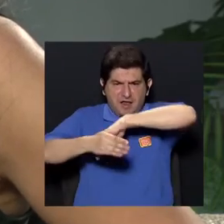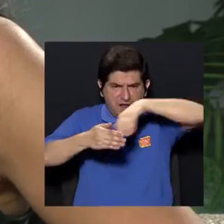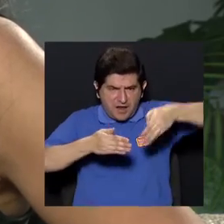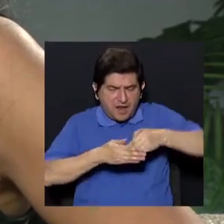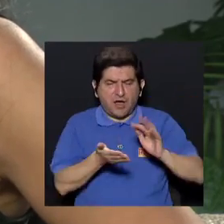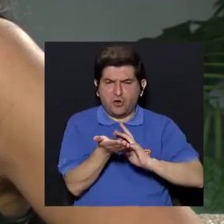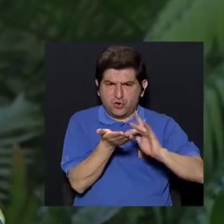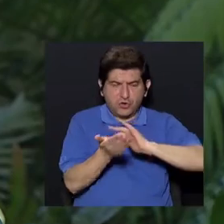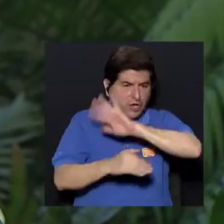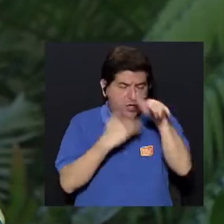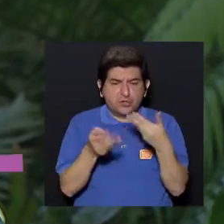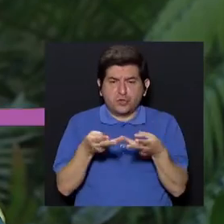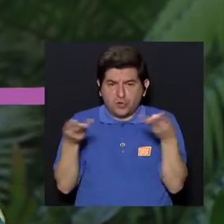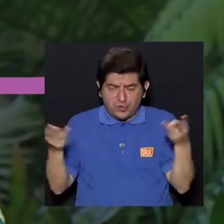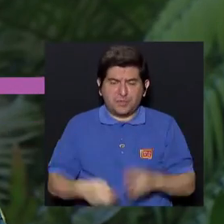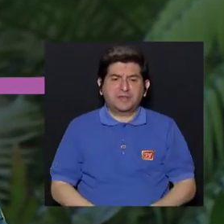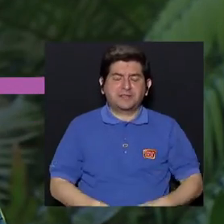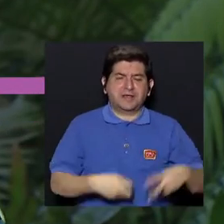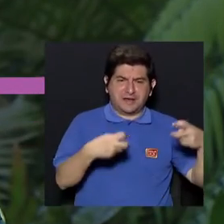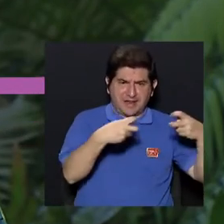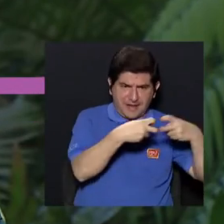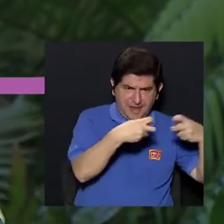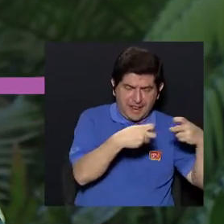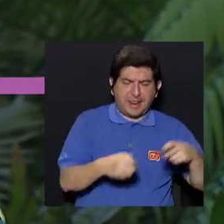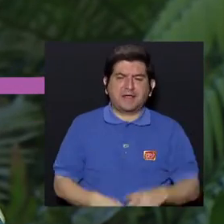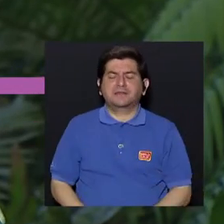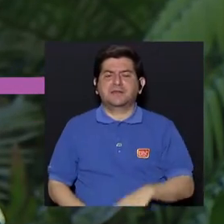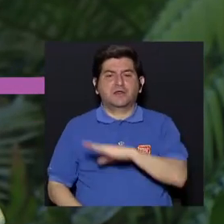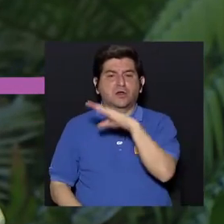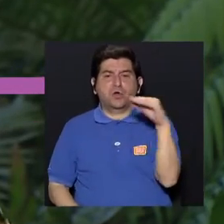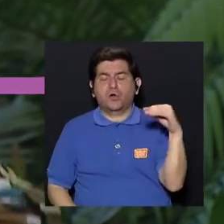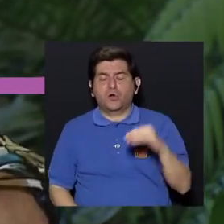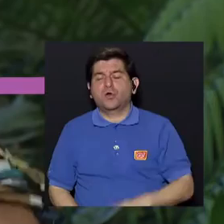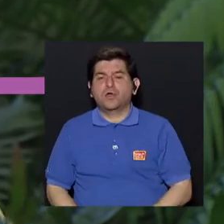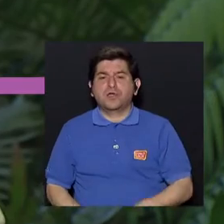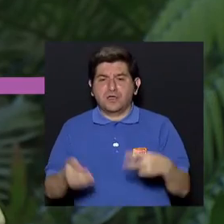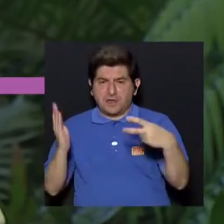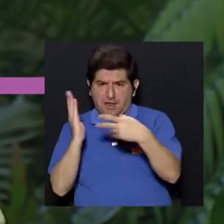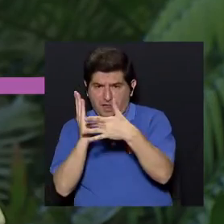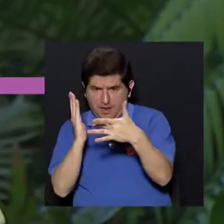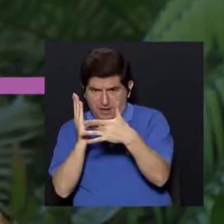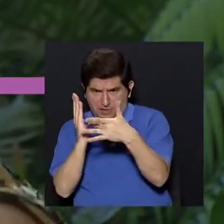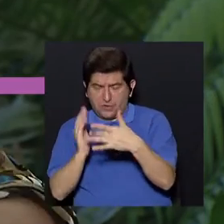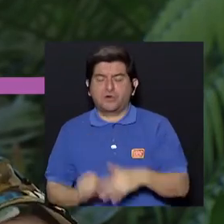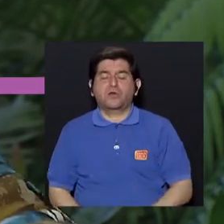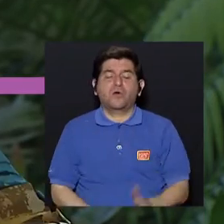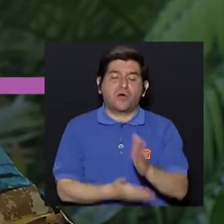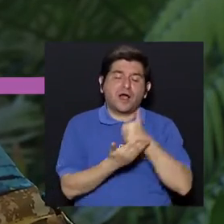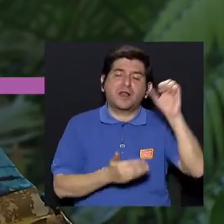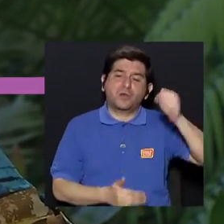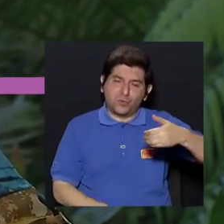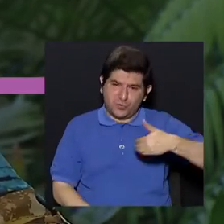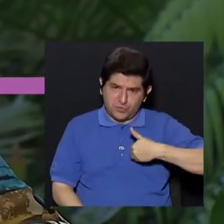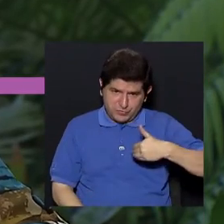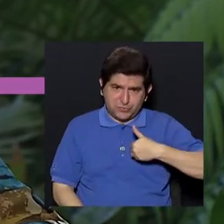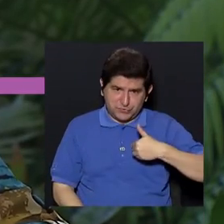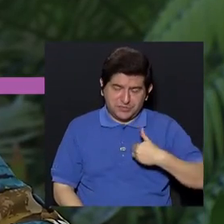material eléctrico y electrónico. Exactamente, todo lo incluiría. Habrá unos que sí tienen